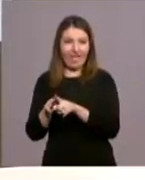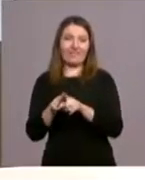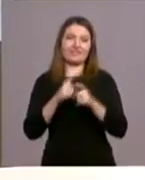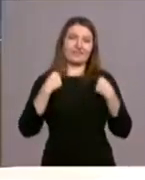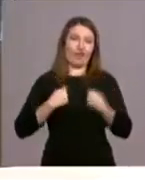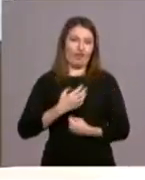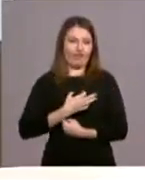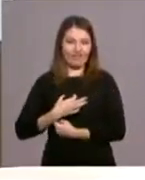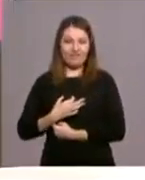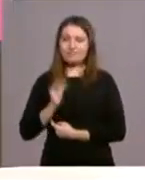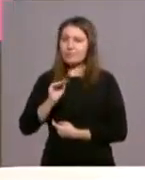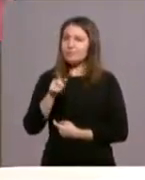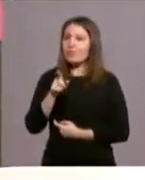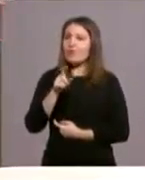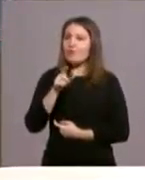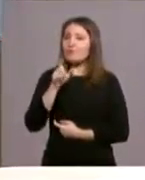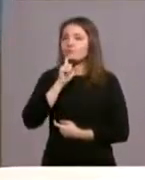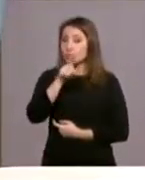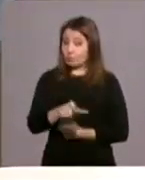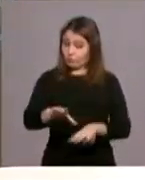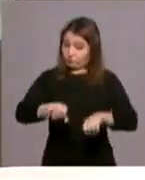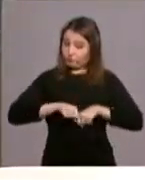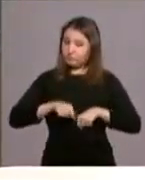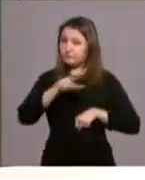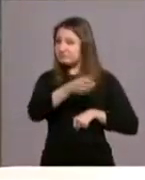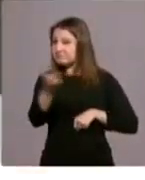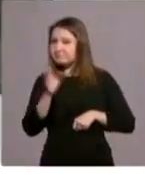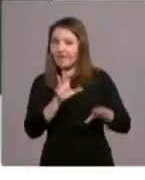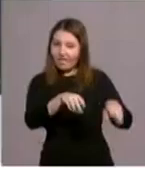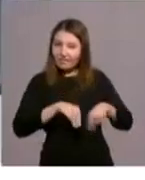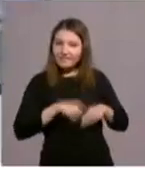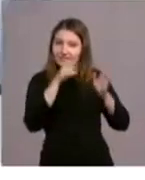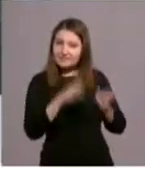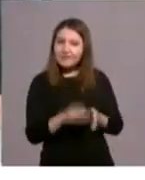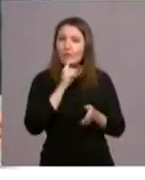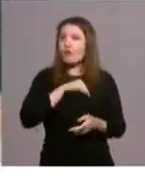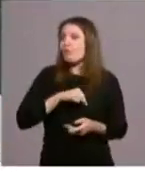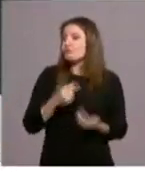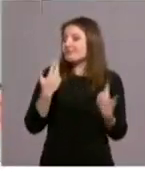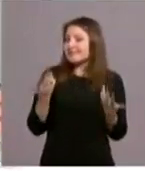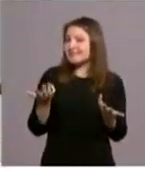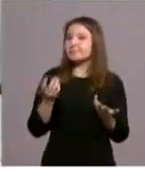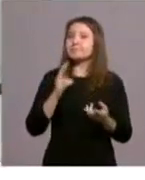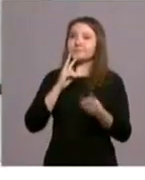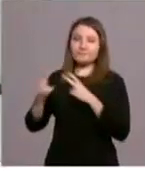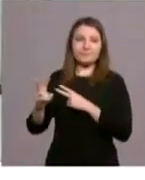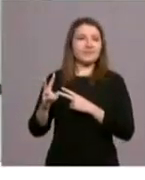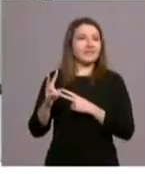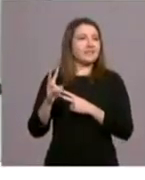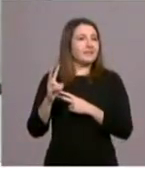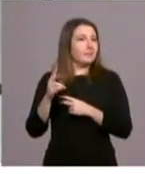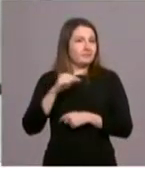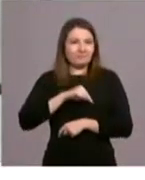las hermandades y las cofradías y cómo afrontas este cargo? Pues mira, me han recibido fenomenal. O mejor